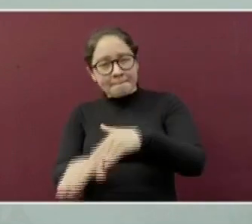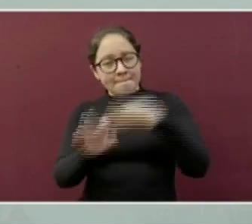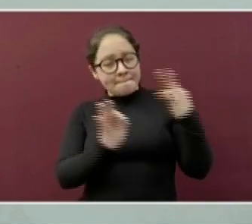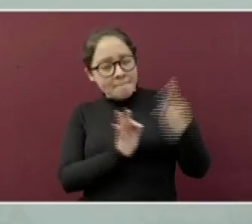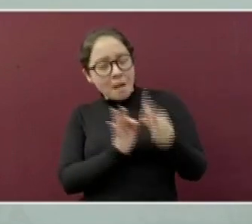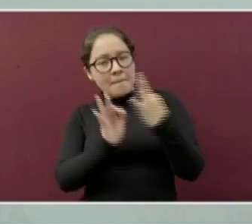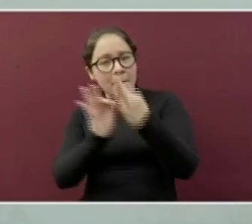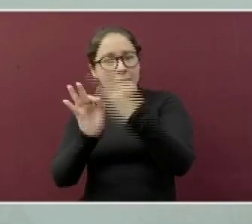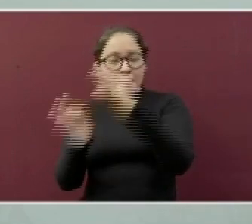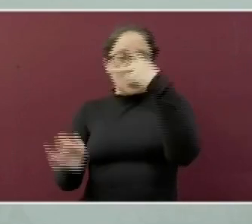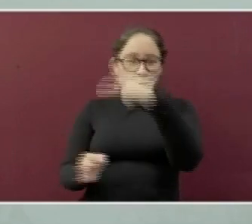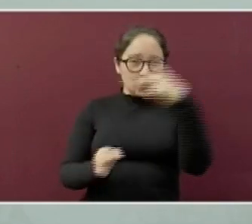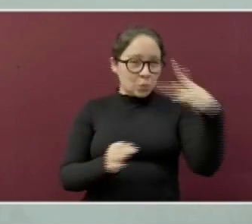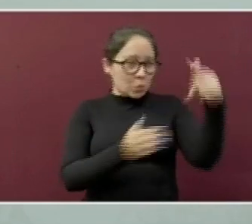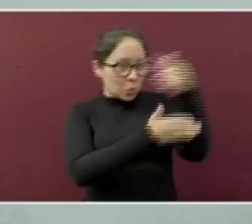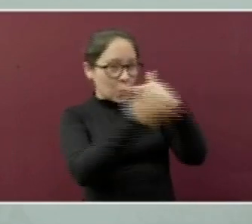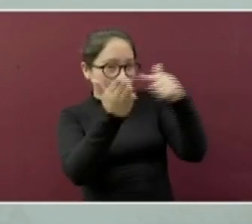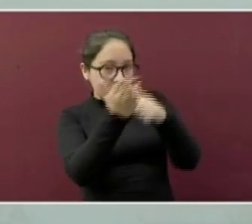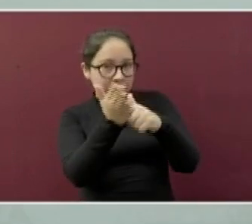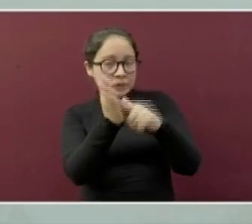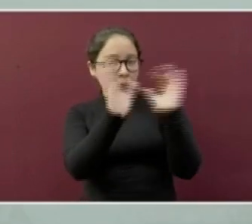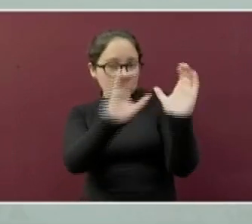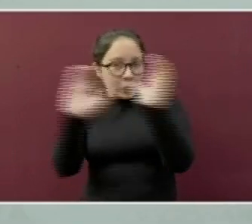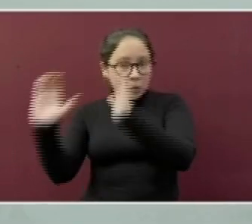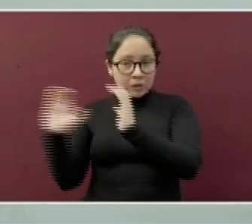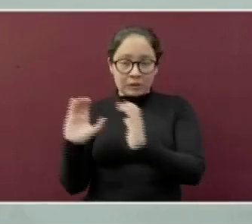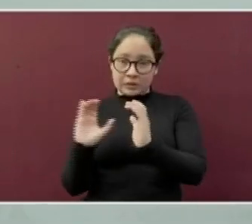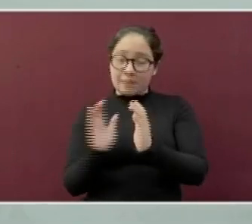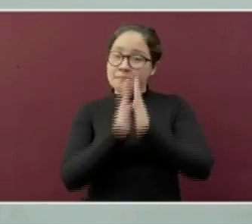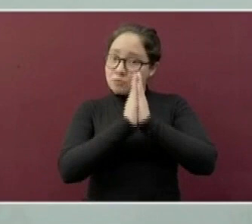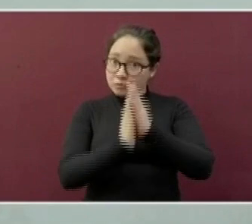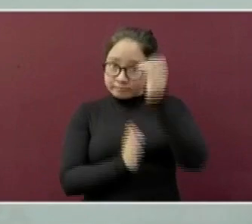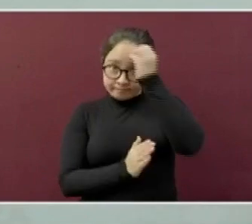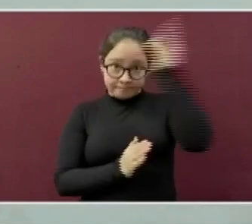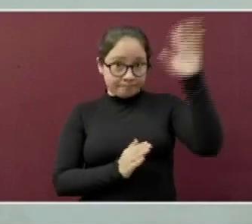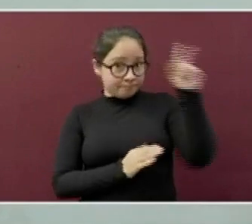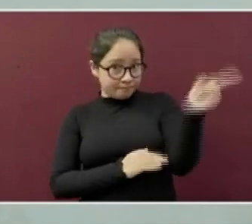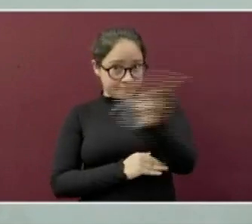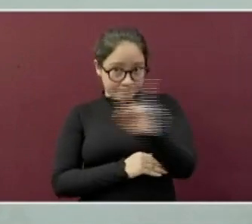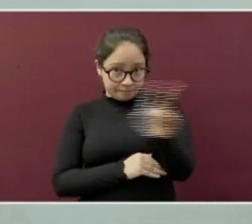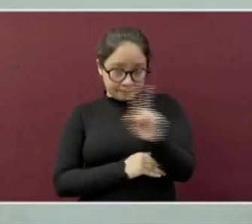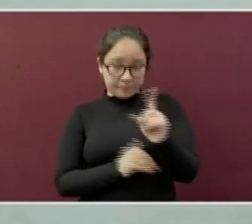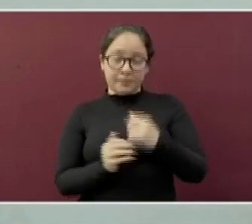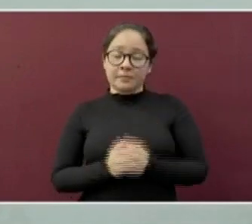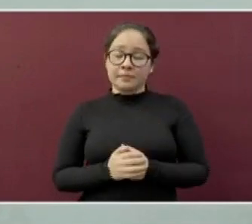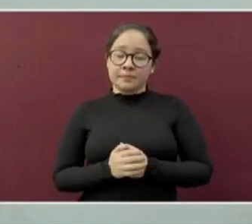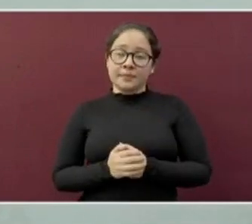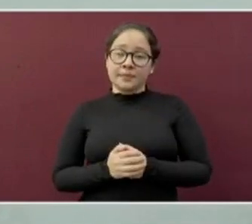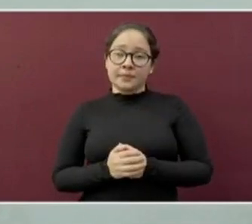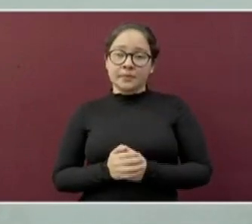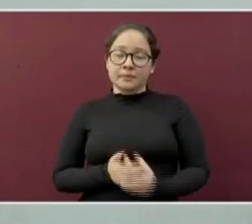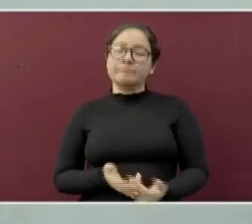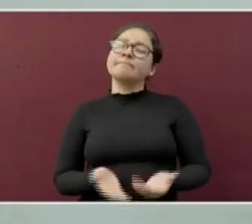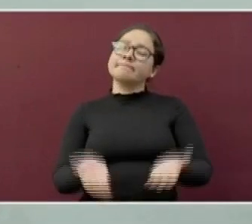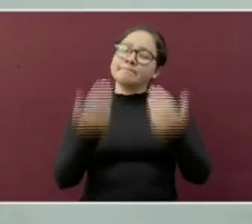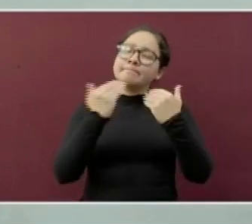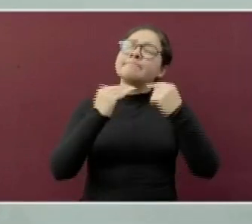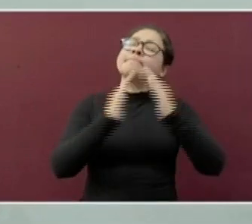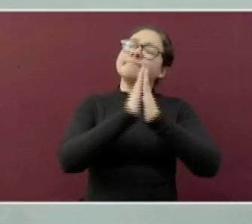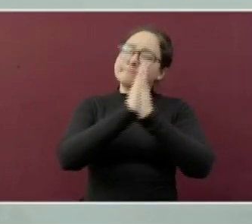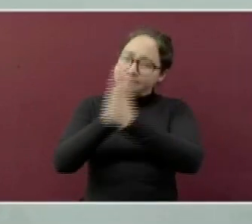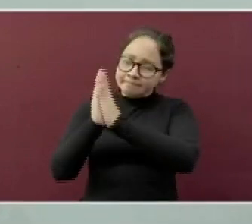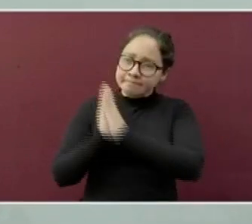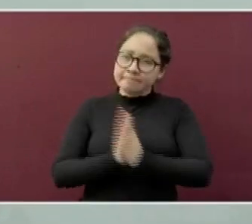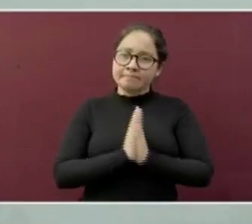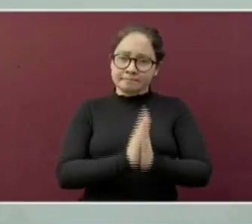en sus establecimientos y no bajen la guardia. Así mismo, se les invita a pegarse